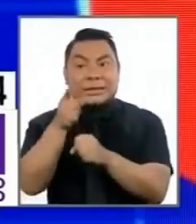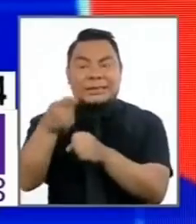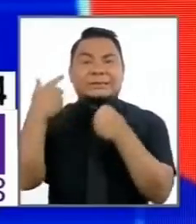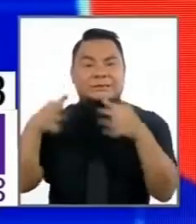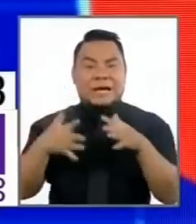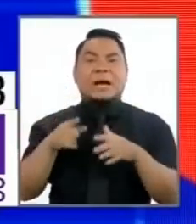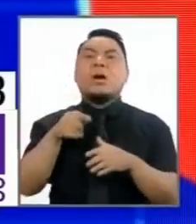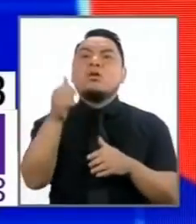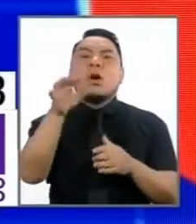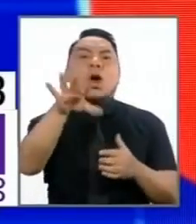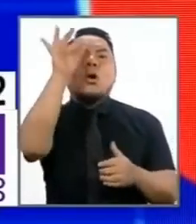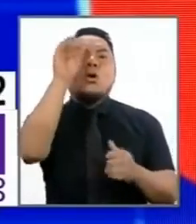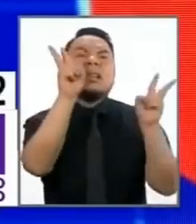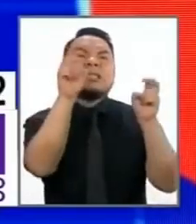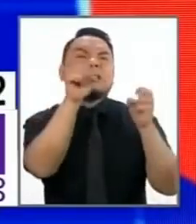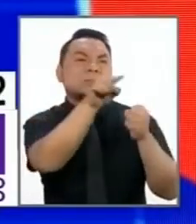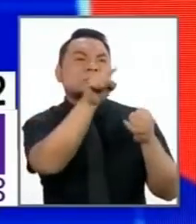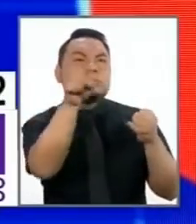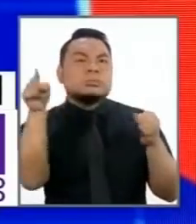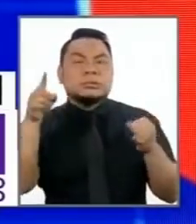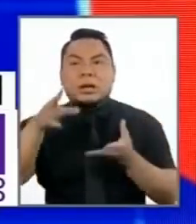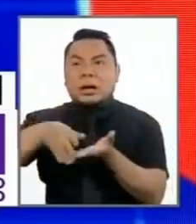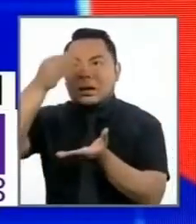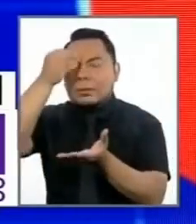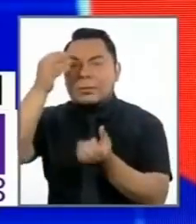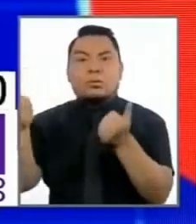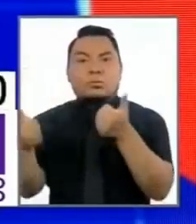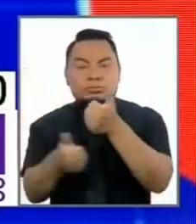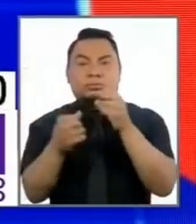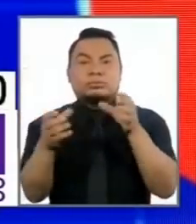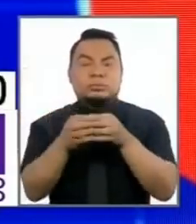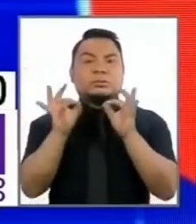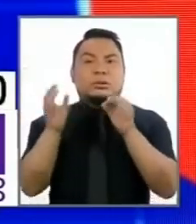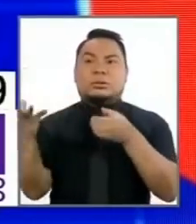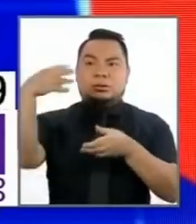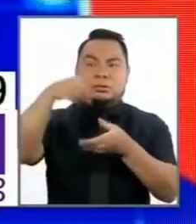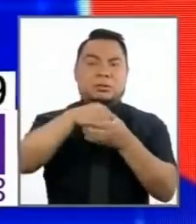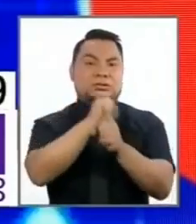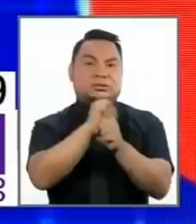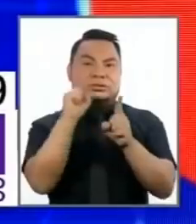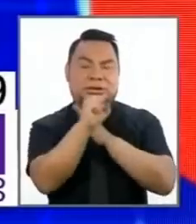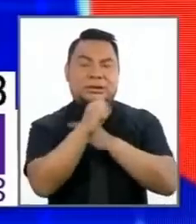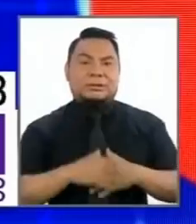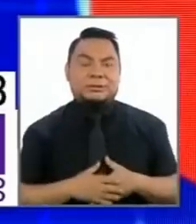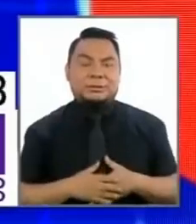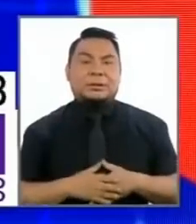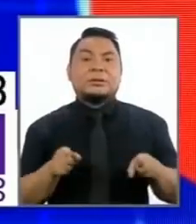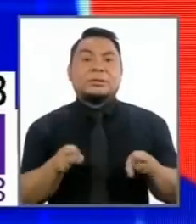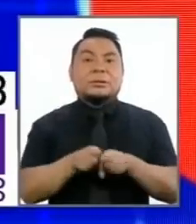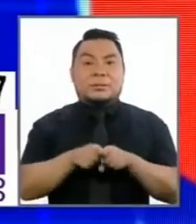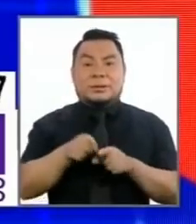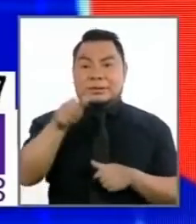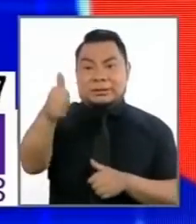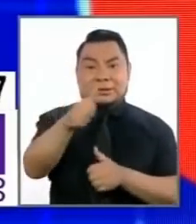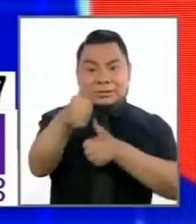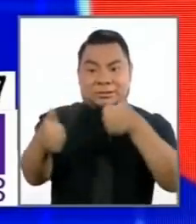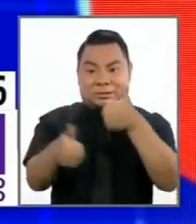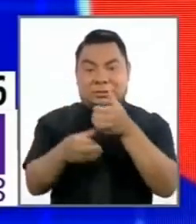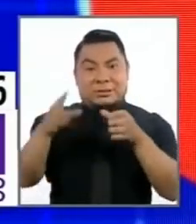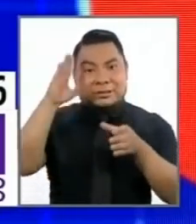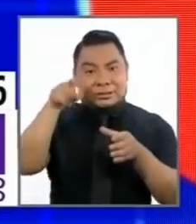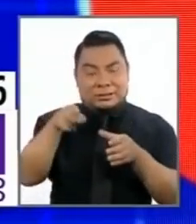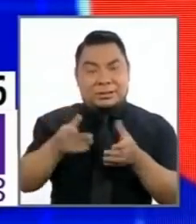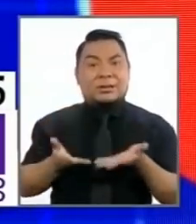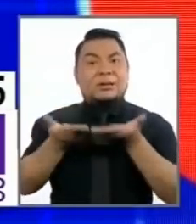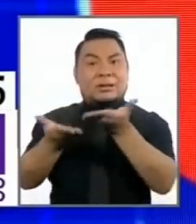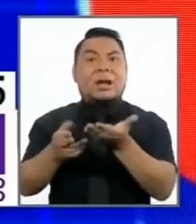áreas en las que ellos puedan escoger y así puedan ser elementos excelentes para la sociedad además los reservistas deberían de tener un seguro de